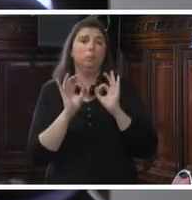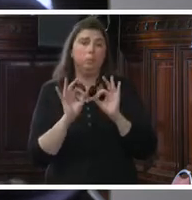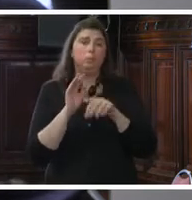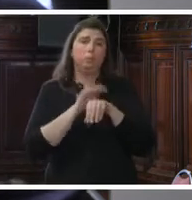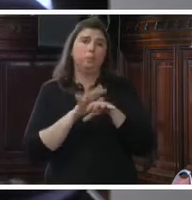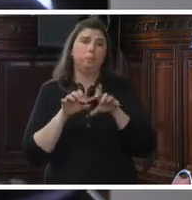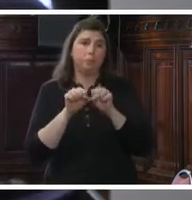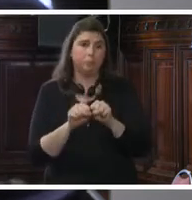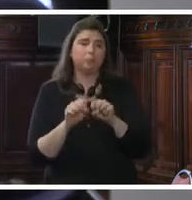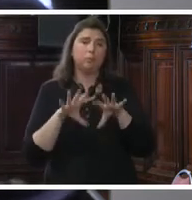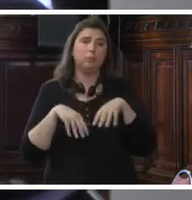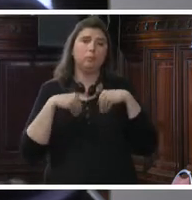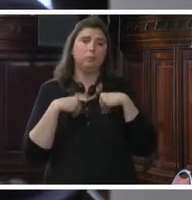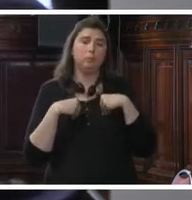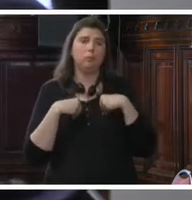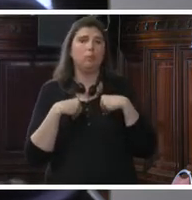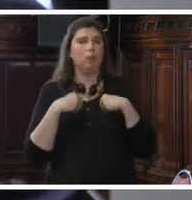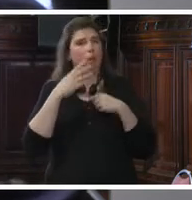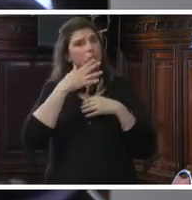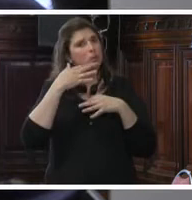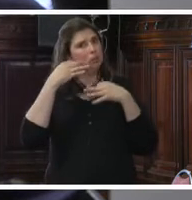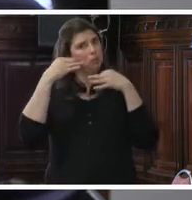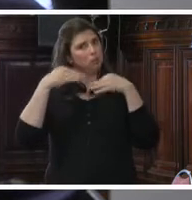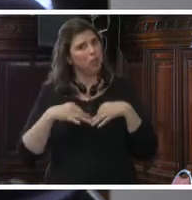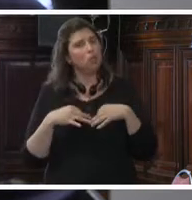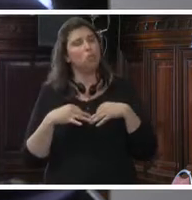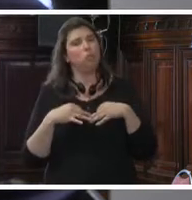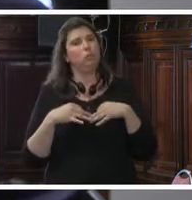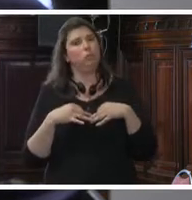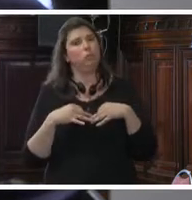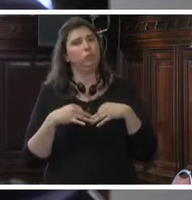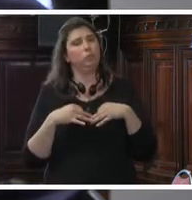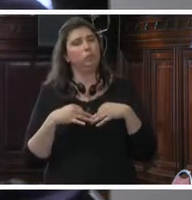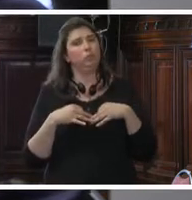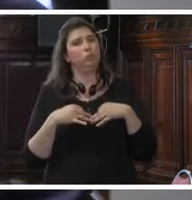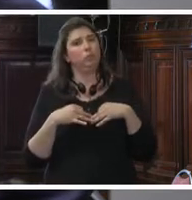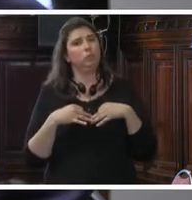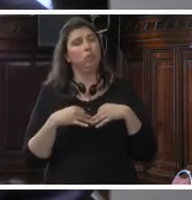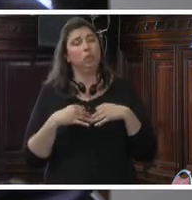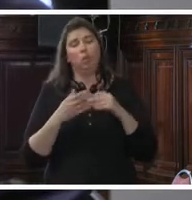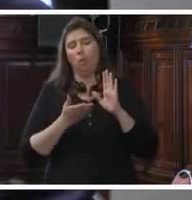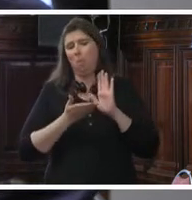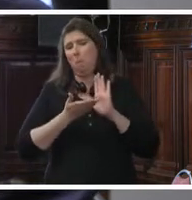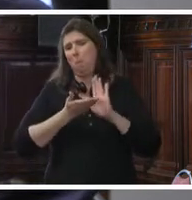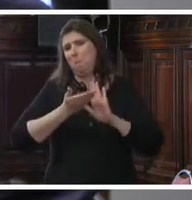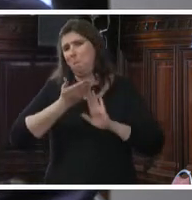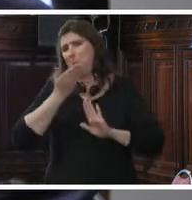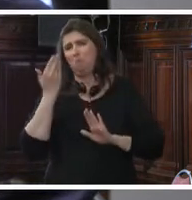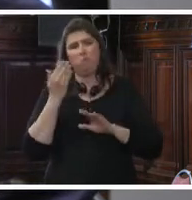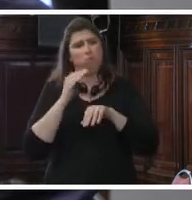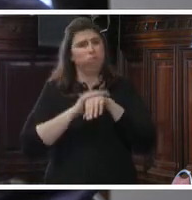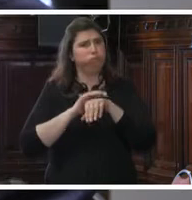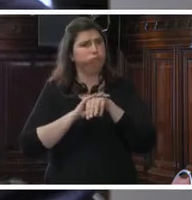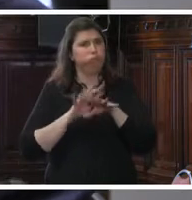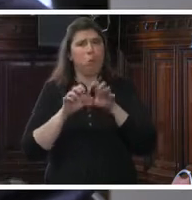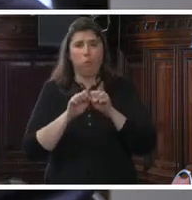compromiso que hemos asumido es serio, lo estamos haciendo con el mayor compromiso y así va a seguir y